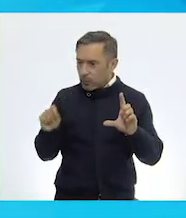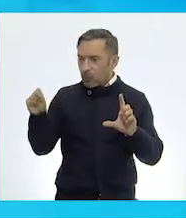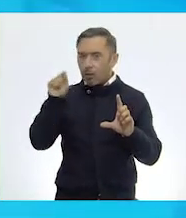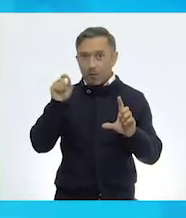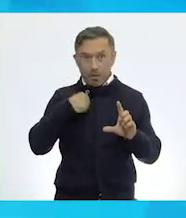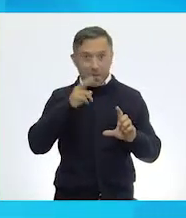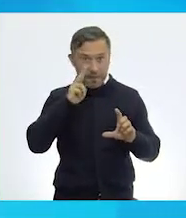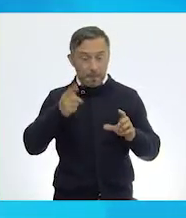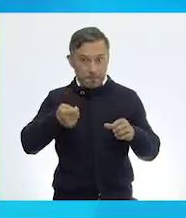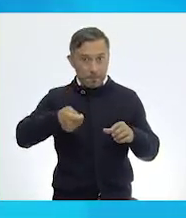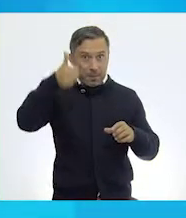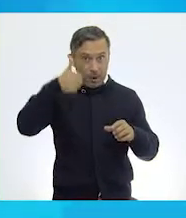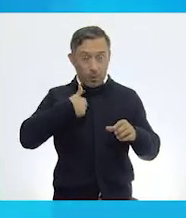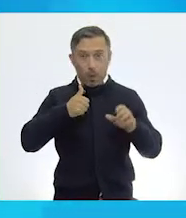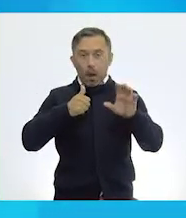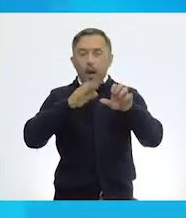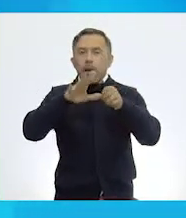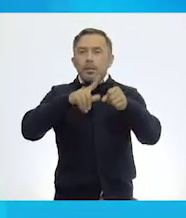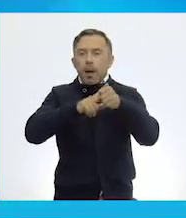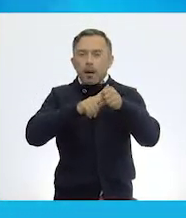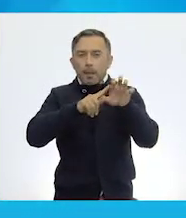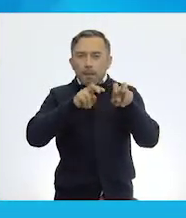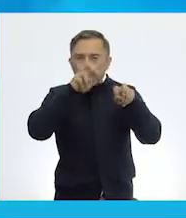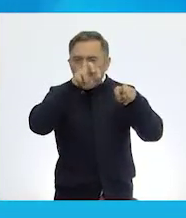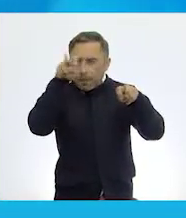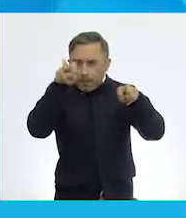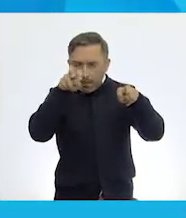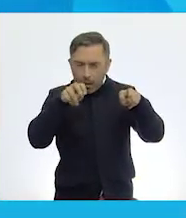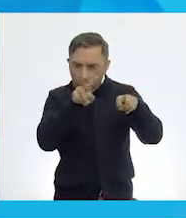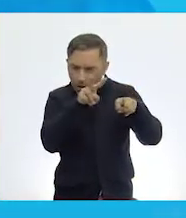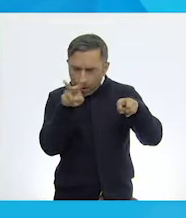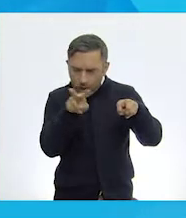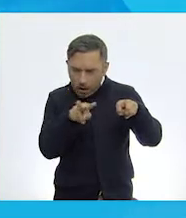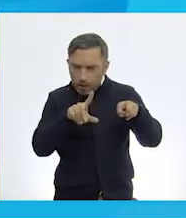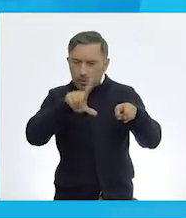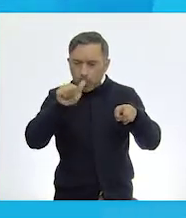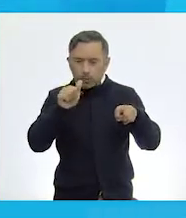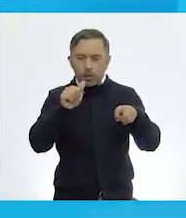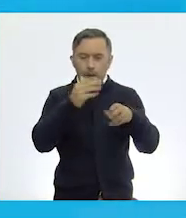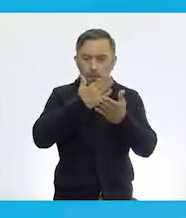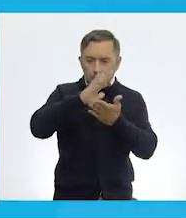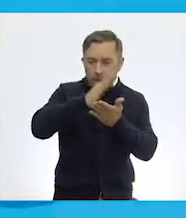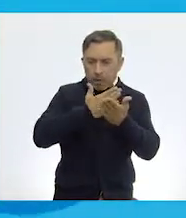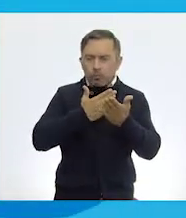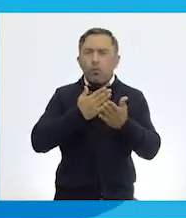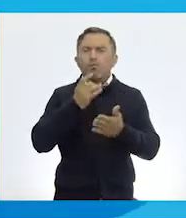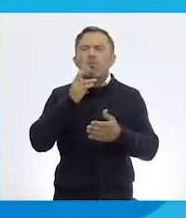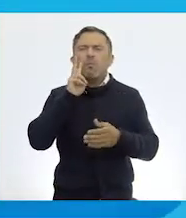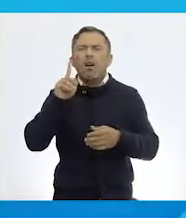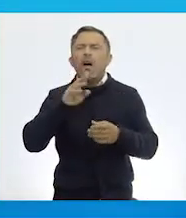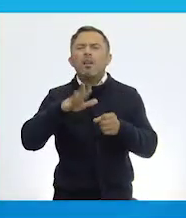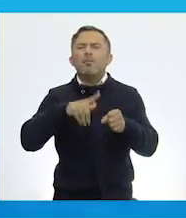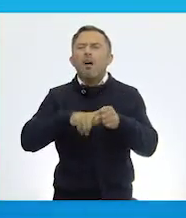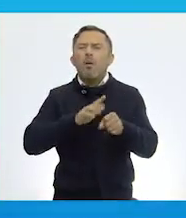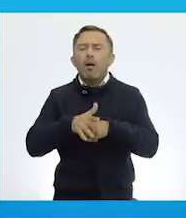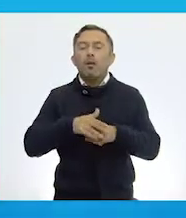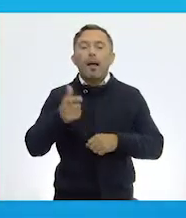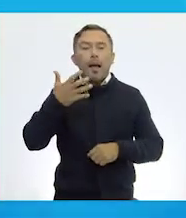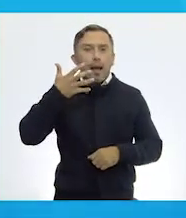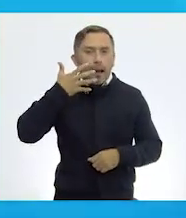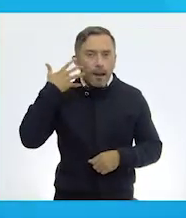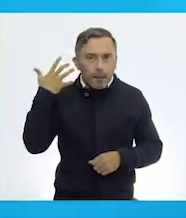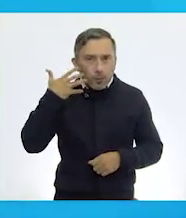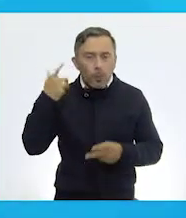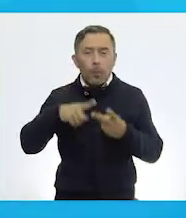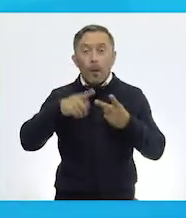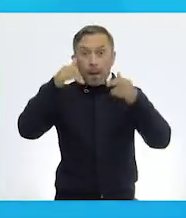página y después los iremos clasificando. ¿Qué animales puedes mencionar, Ale? Pues tenemos un gato, una vaca,